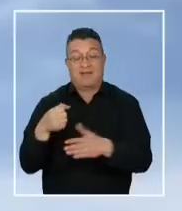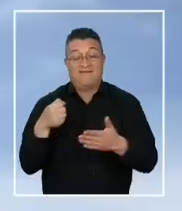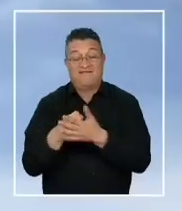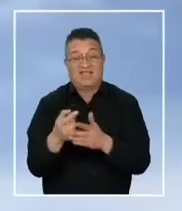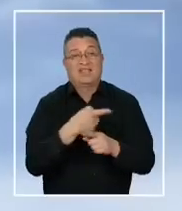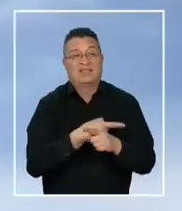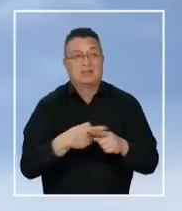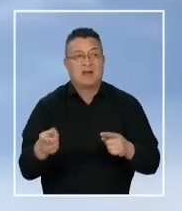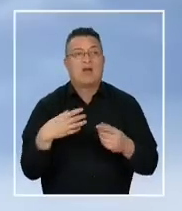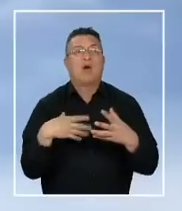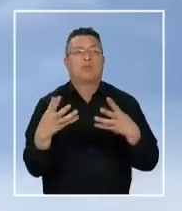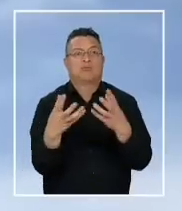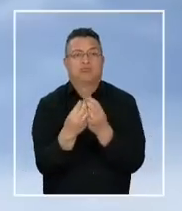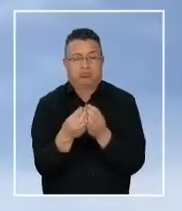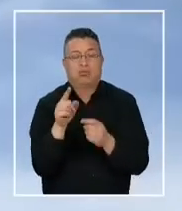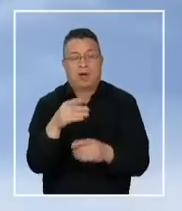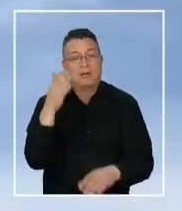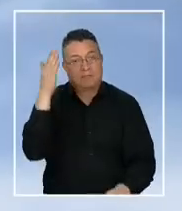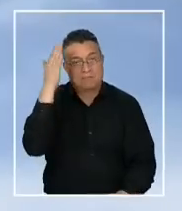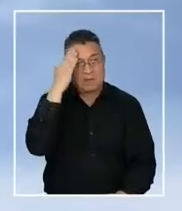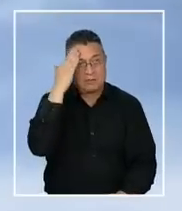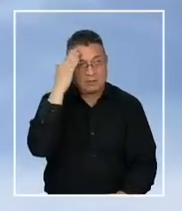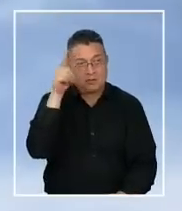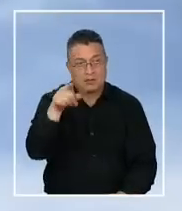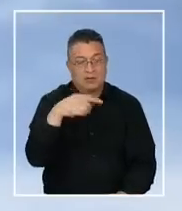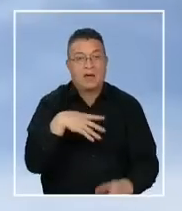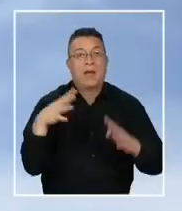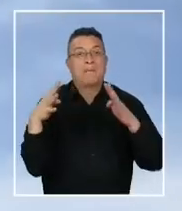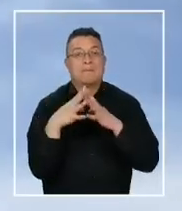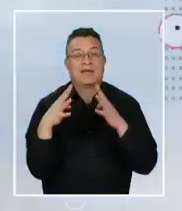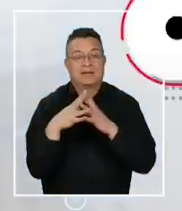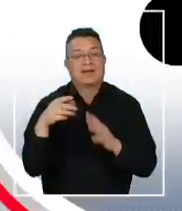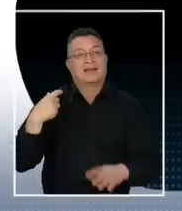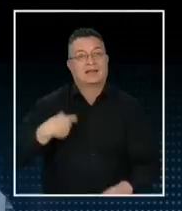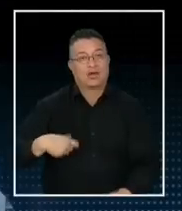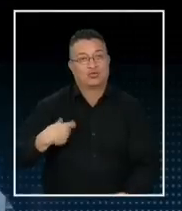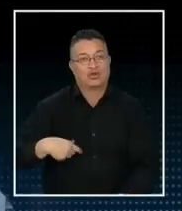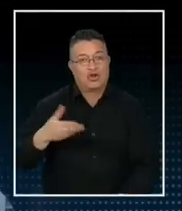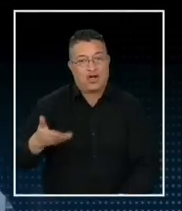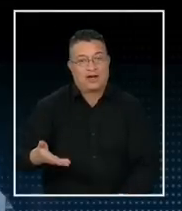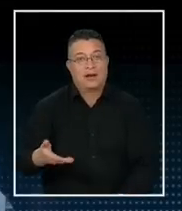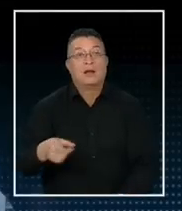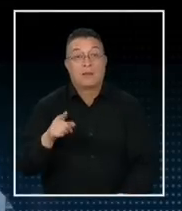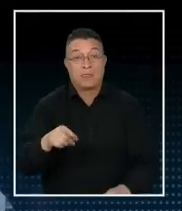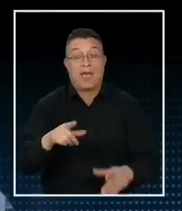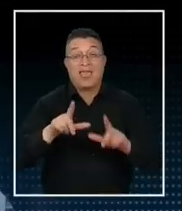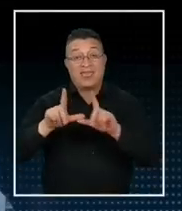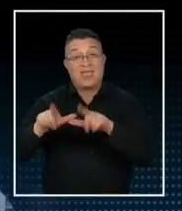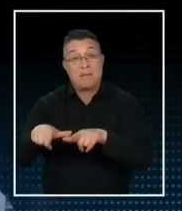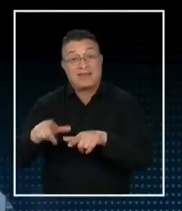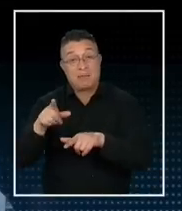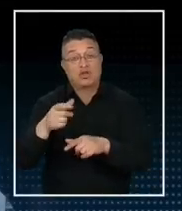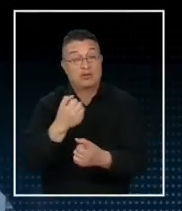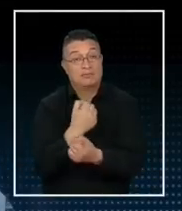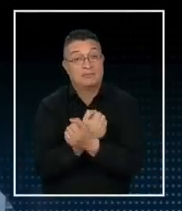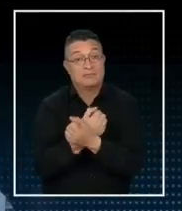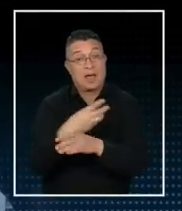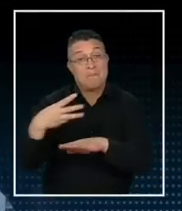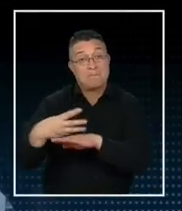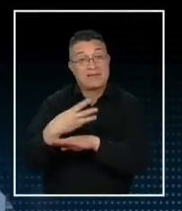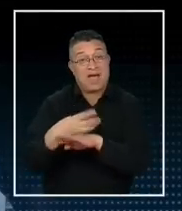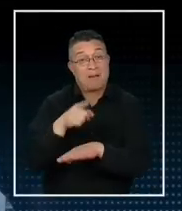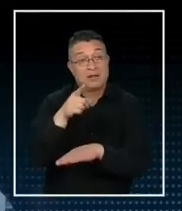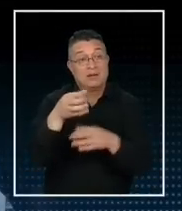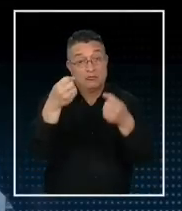también fue el Memorial Day que se conmemora a las fuerzas militares de Estados Unidos. Según cifras del Departamento de Policía del Condado de Miami